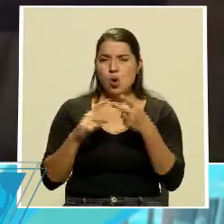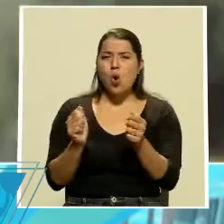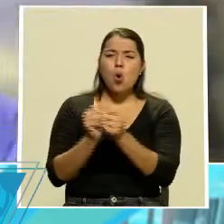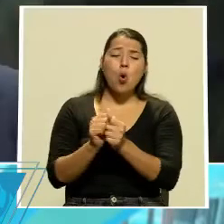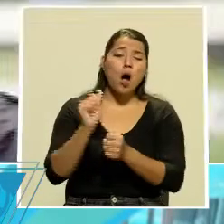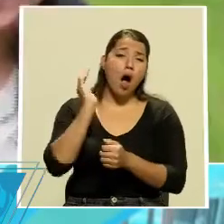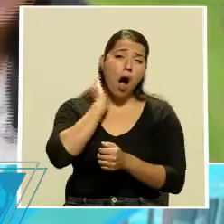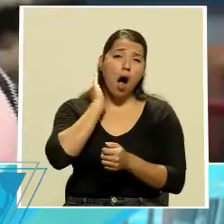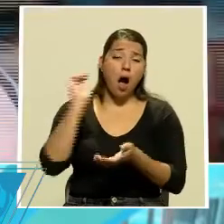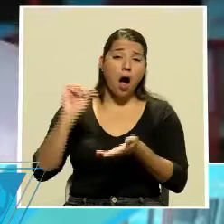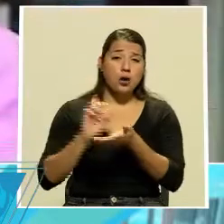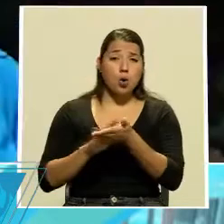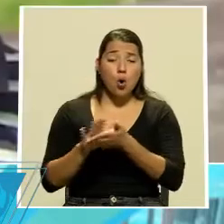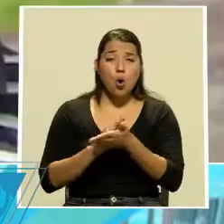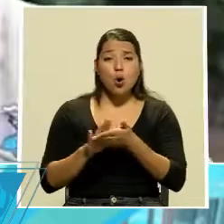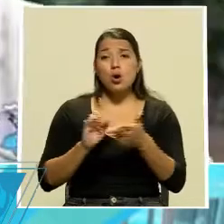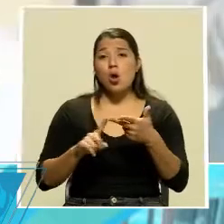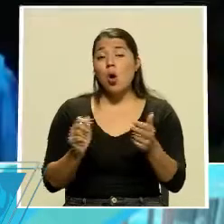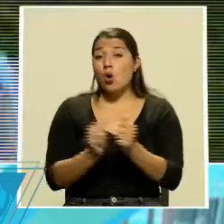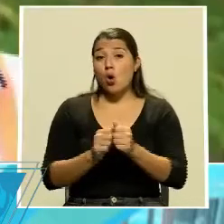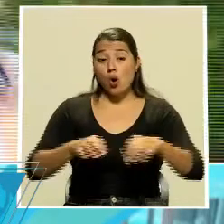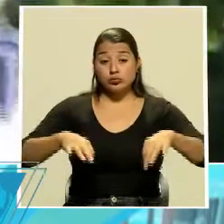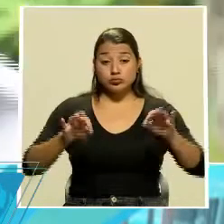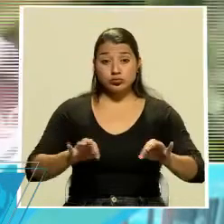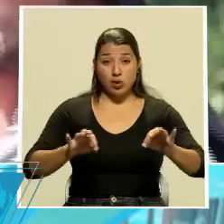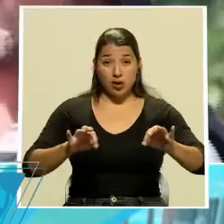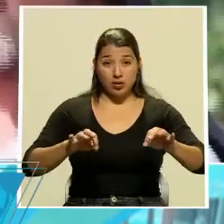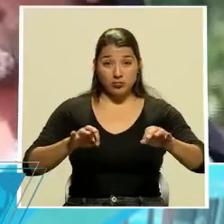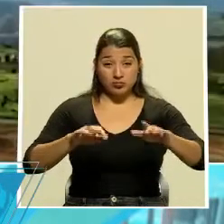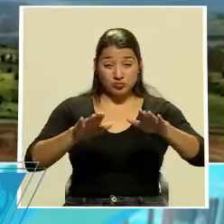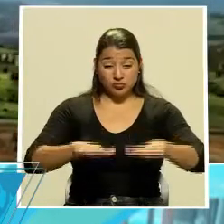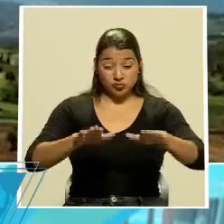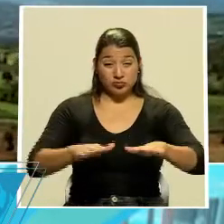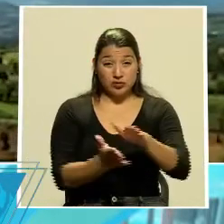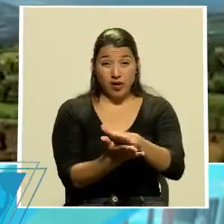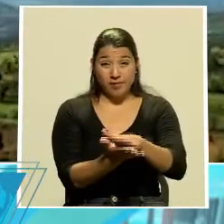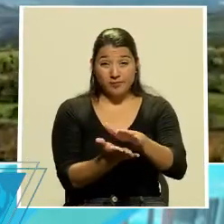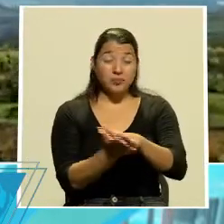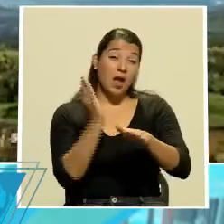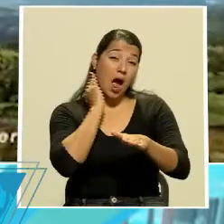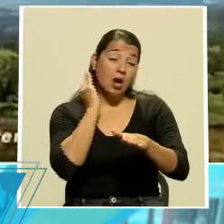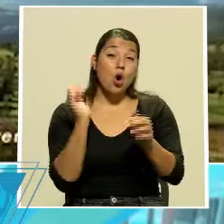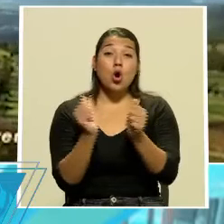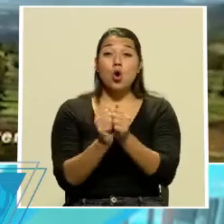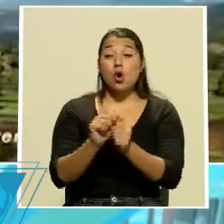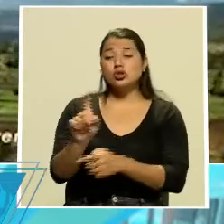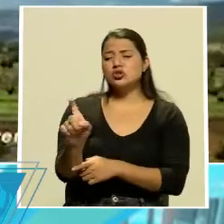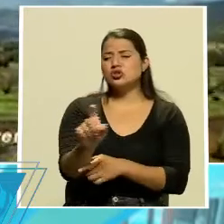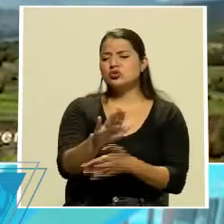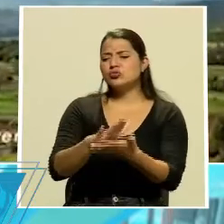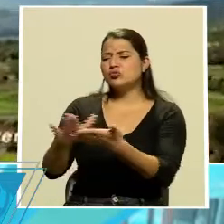su gel, con sus alfombras, con un desinfectante, con cloro. También hemos adoptado